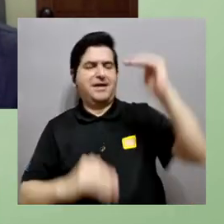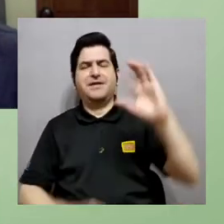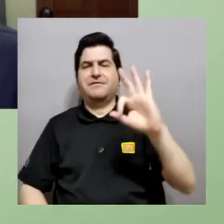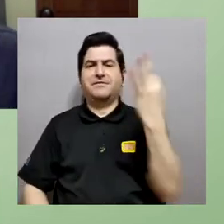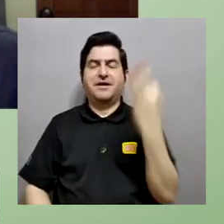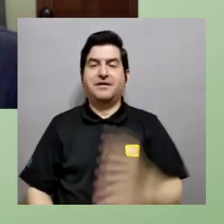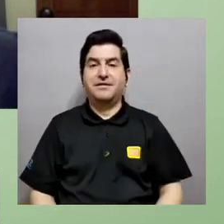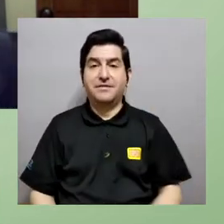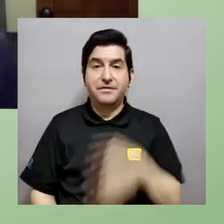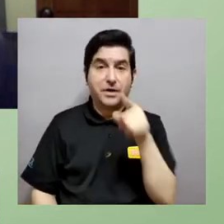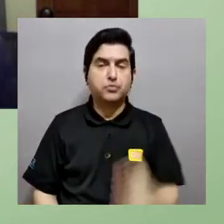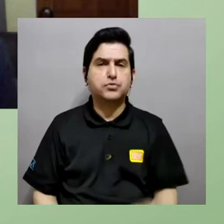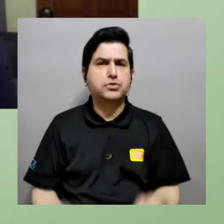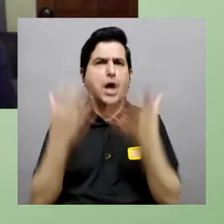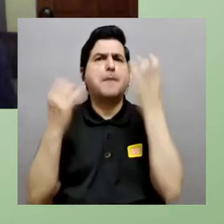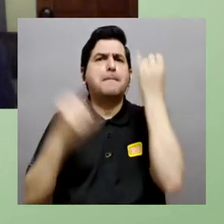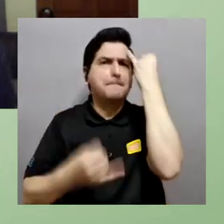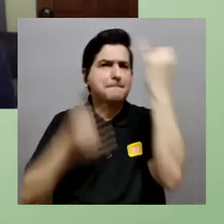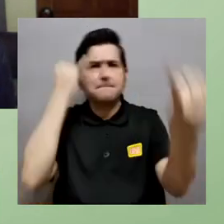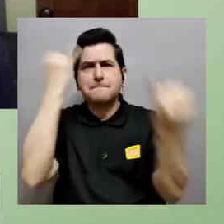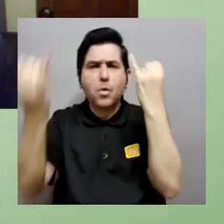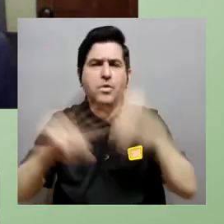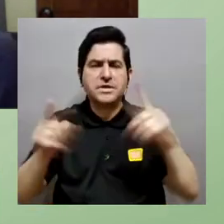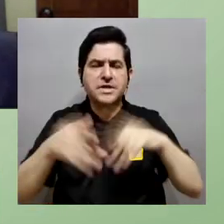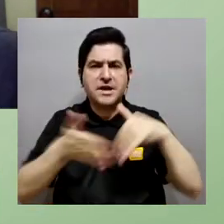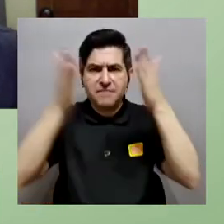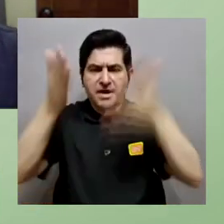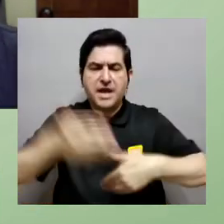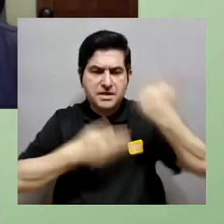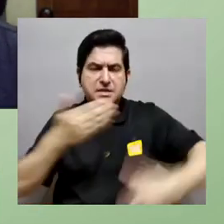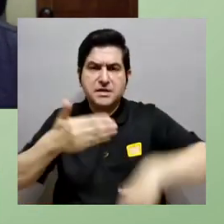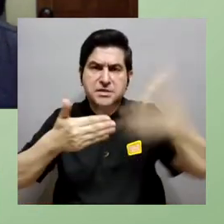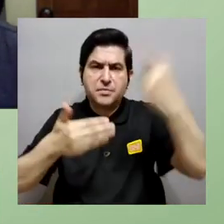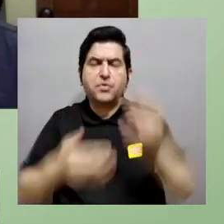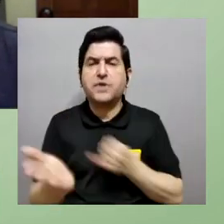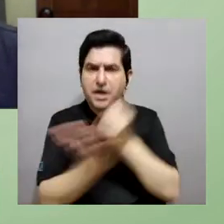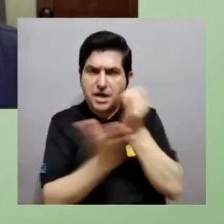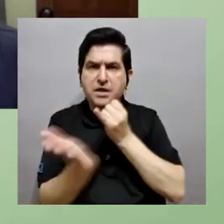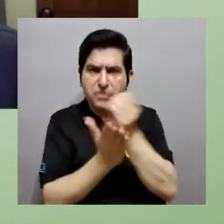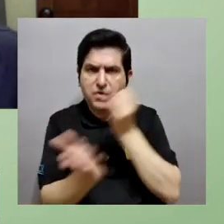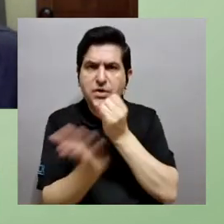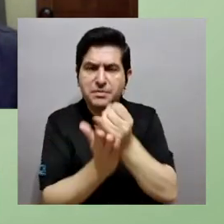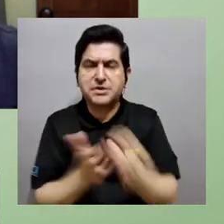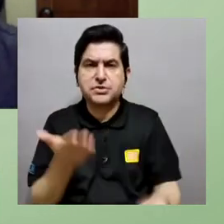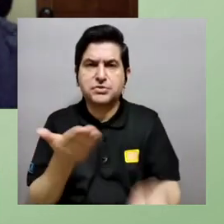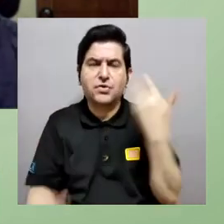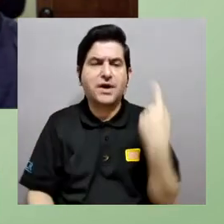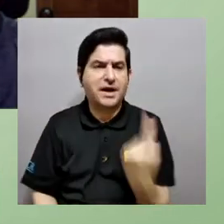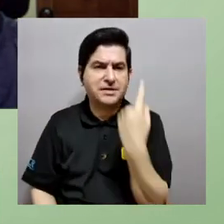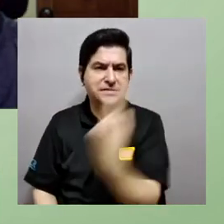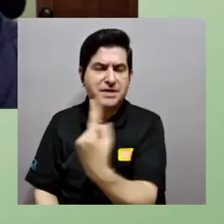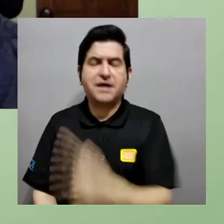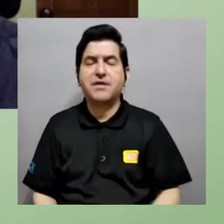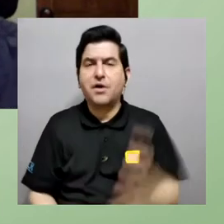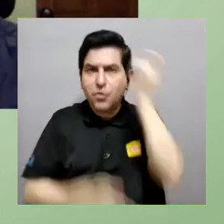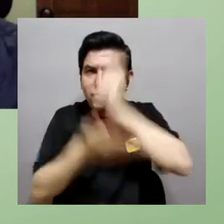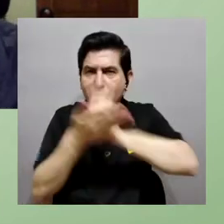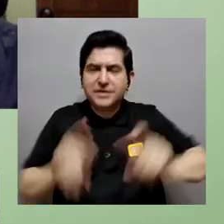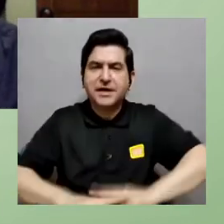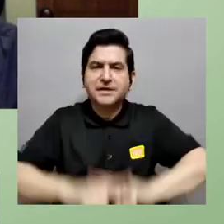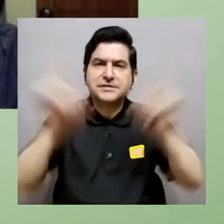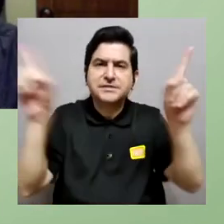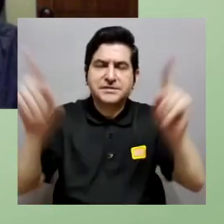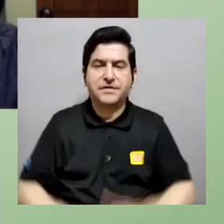de la gente que tienes más sofisticado pero acabas de dar un montón de ideas para un montón de estudiantes de posgrado ya estos son